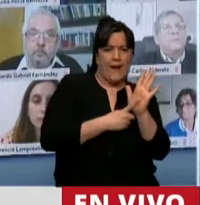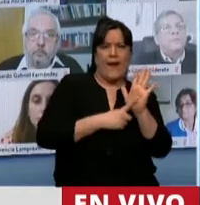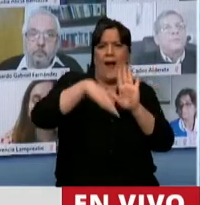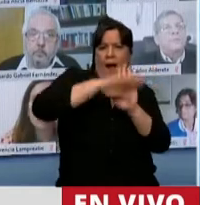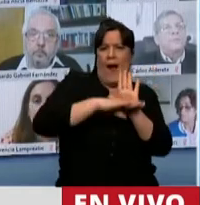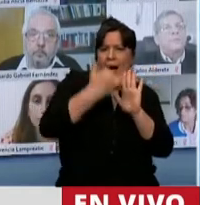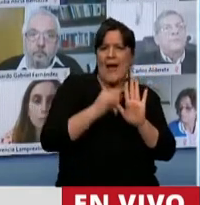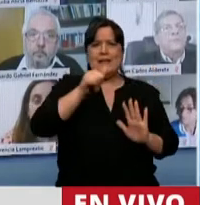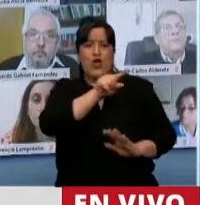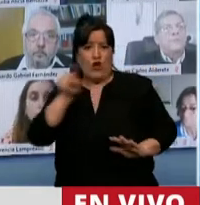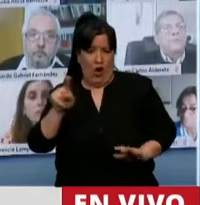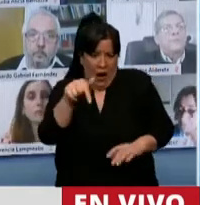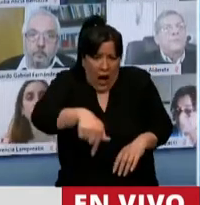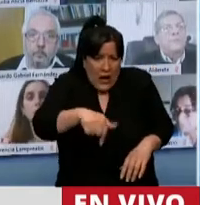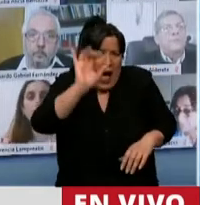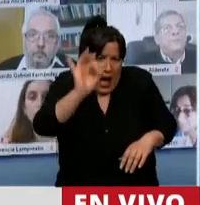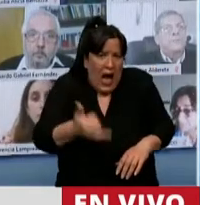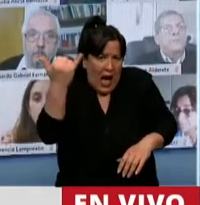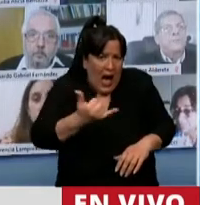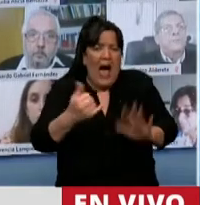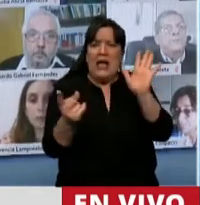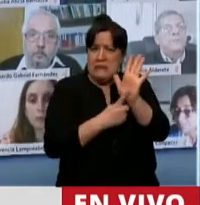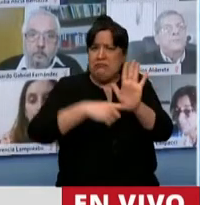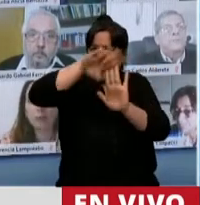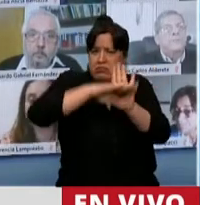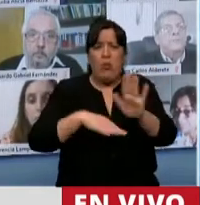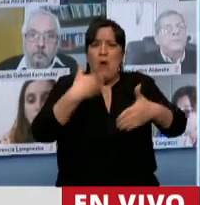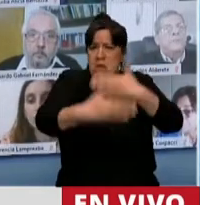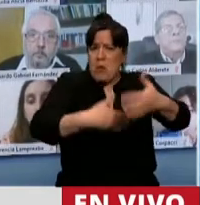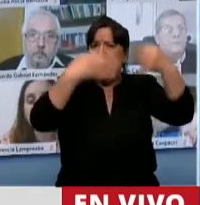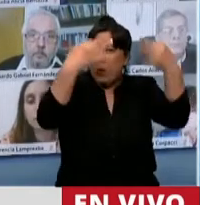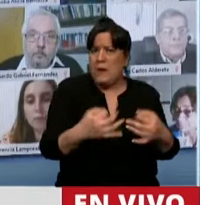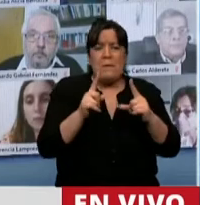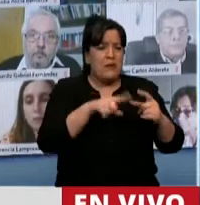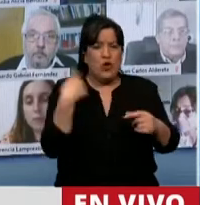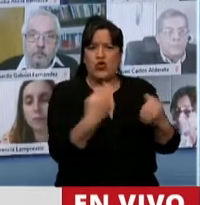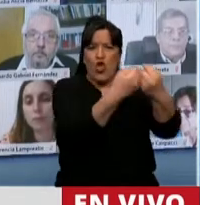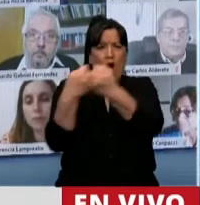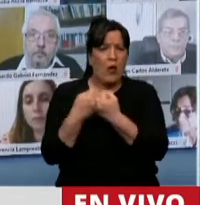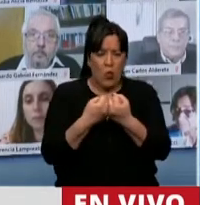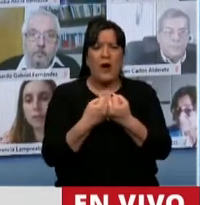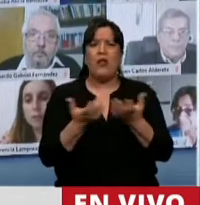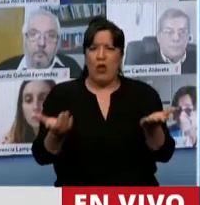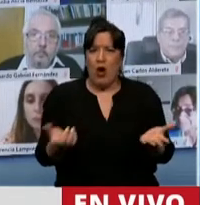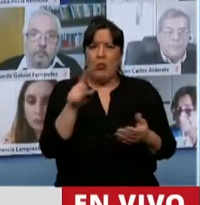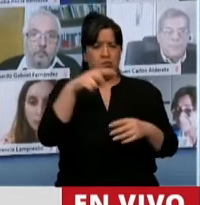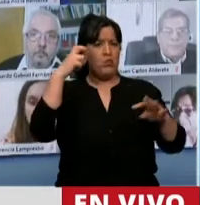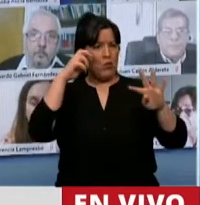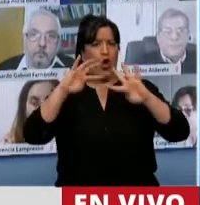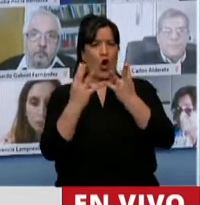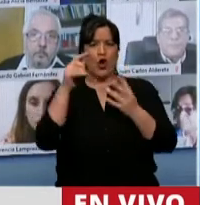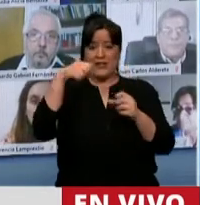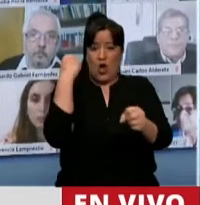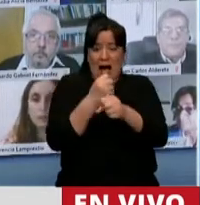reglas. Acá está claro que tenemos reglas y han funcionado. Y han funcionado con el acuerdo de todo. Y hemos tenido un Congreso